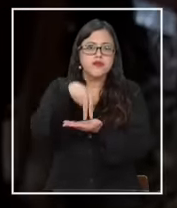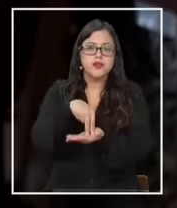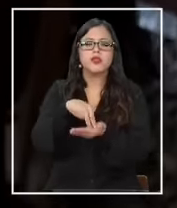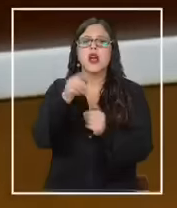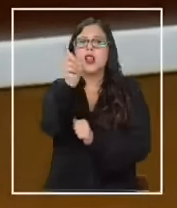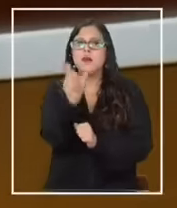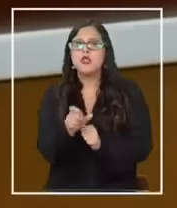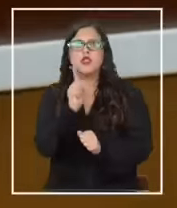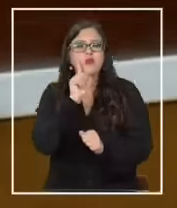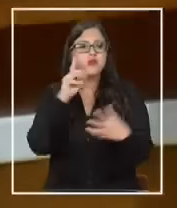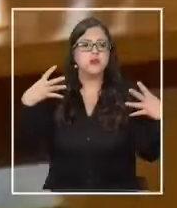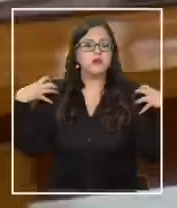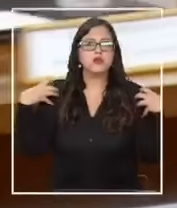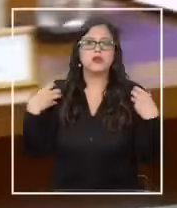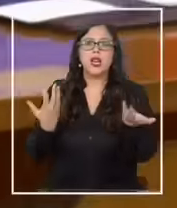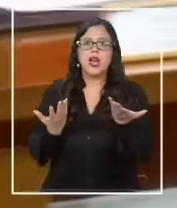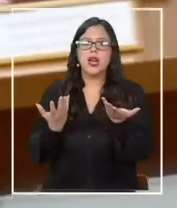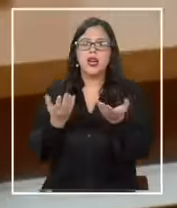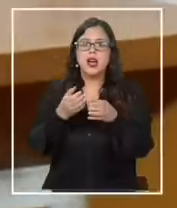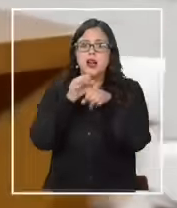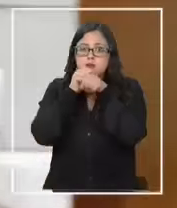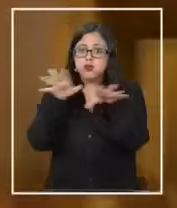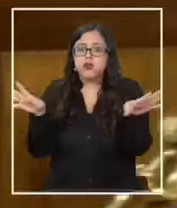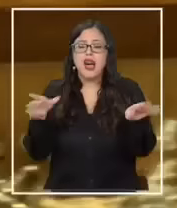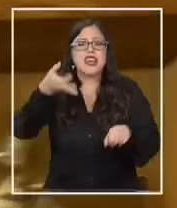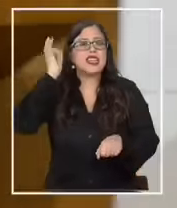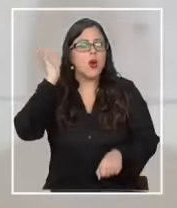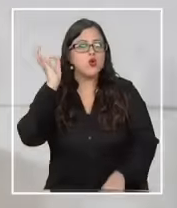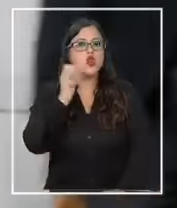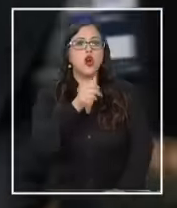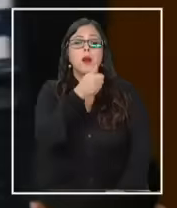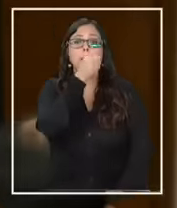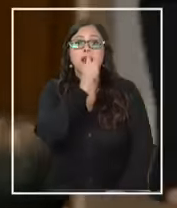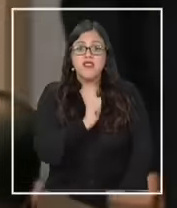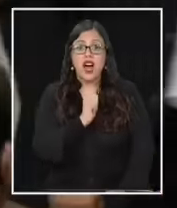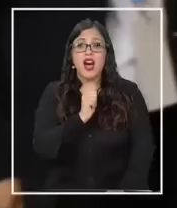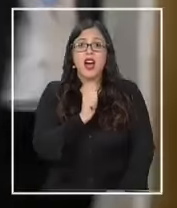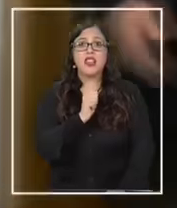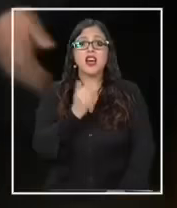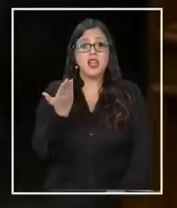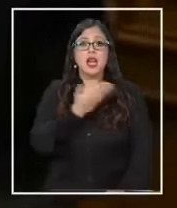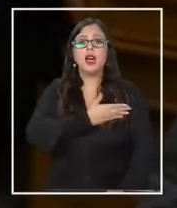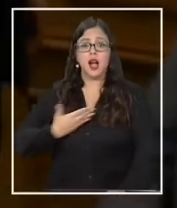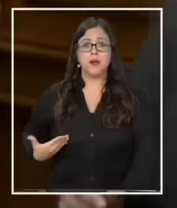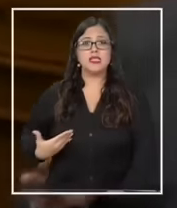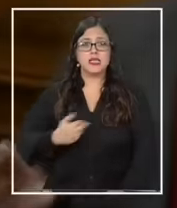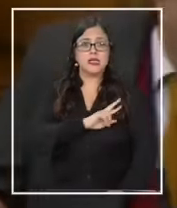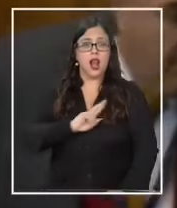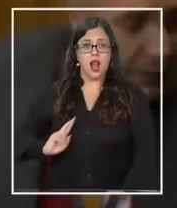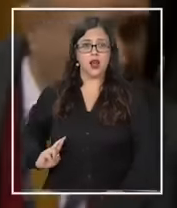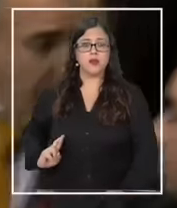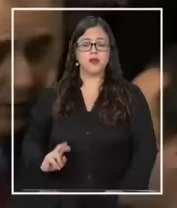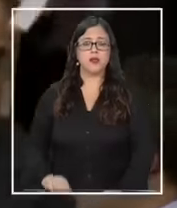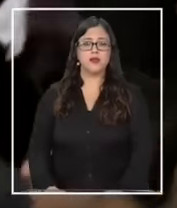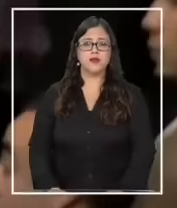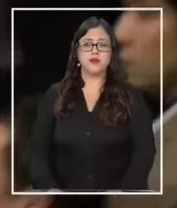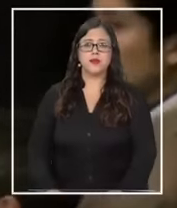al responsable de filtrar detalles de una reunión privada grabando nada menos que el presidente de la República.